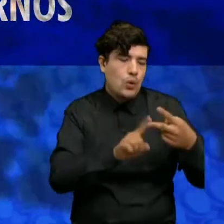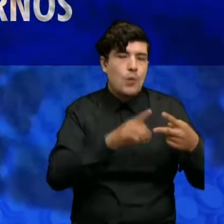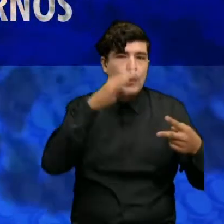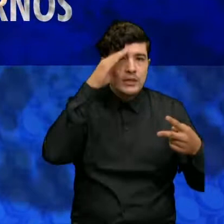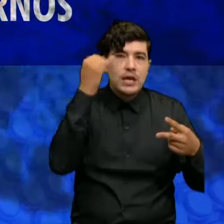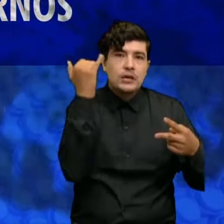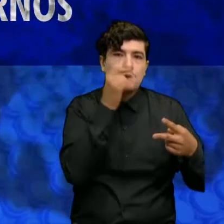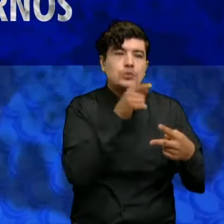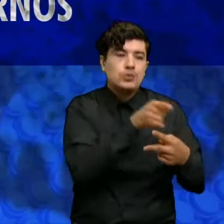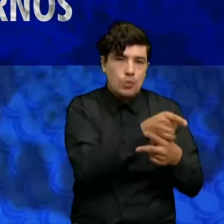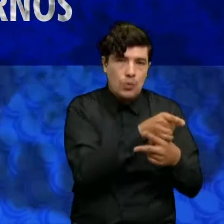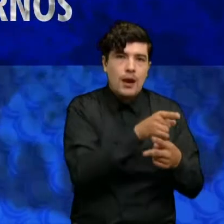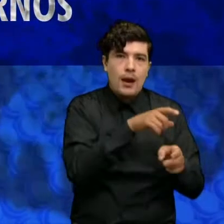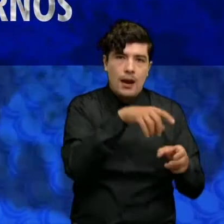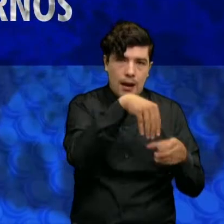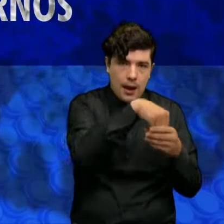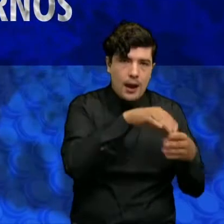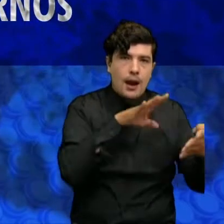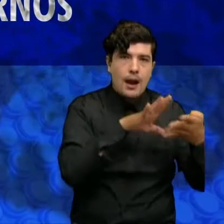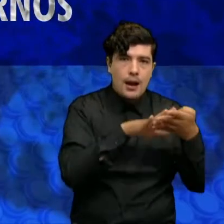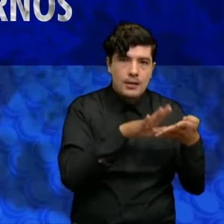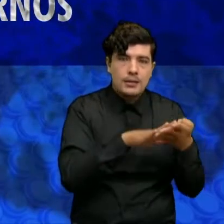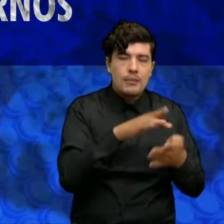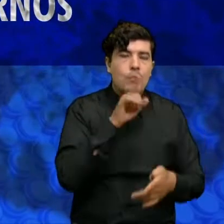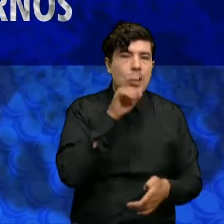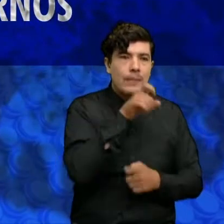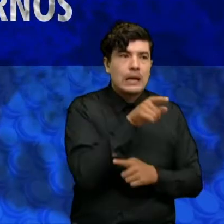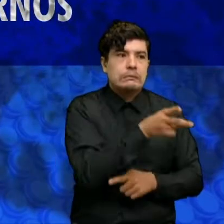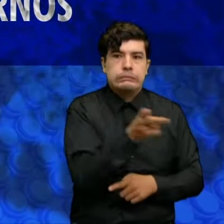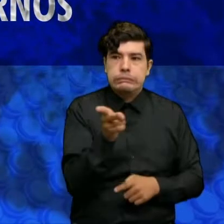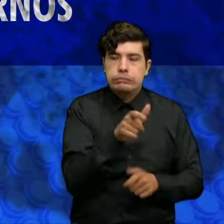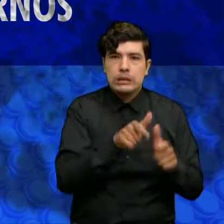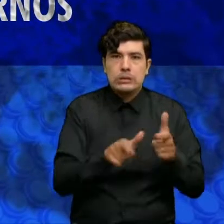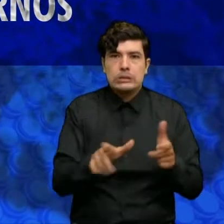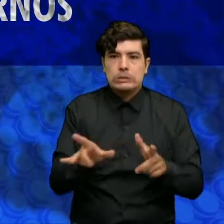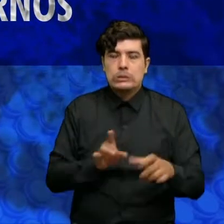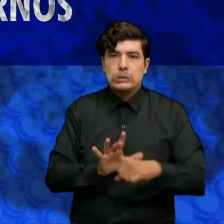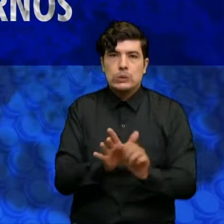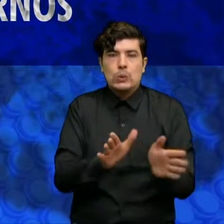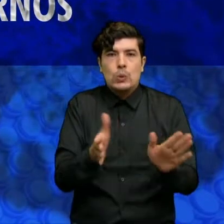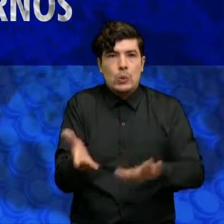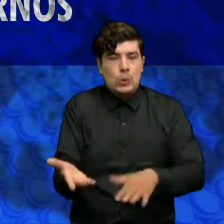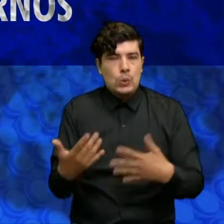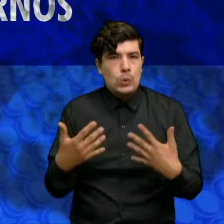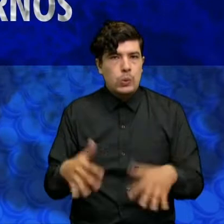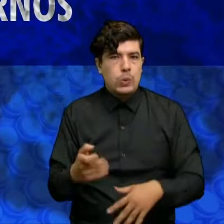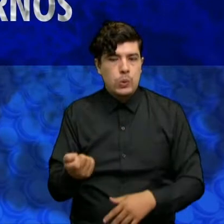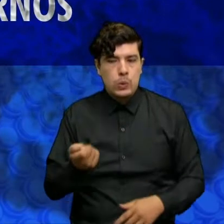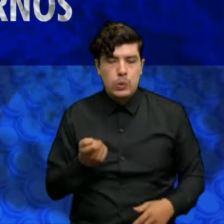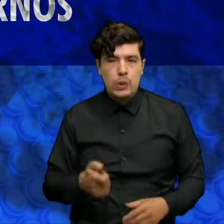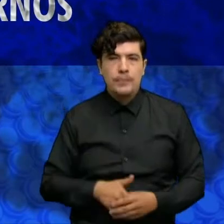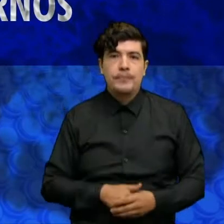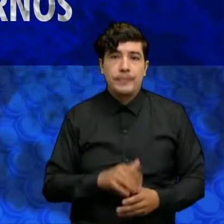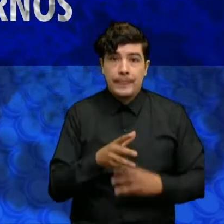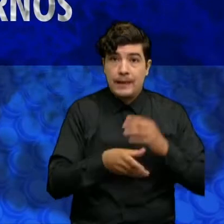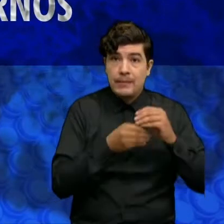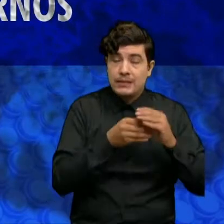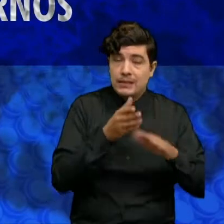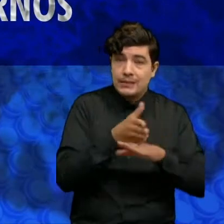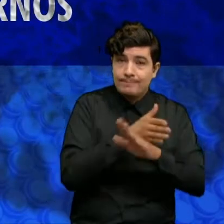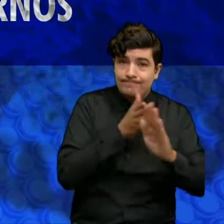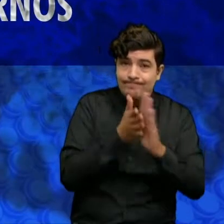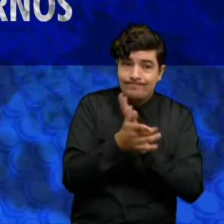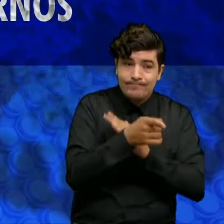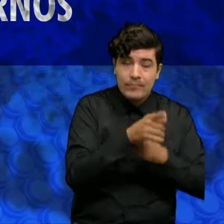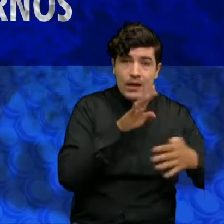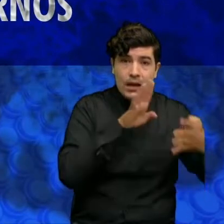es una situación que sigue dándose, hay que partir del hecho cierto de que la cárcel modelo de Bucaramanga no